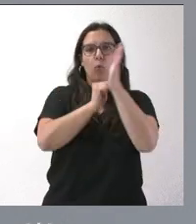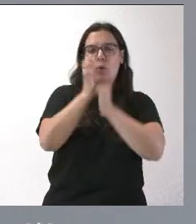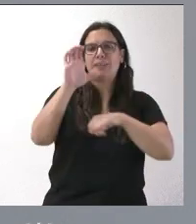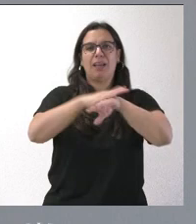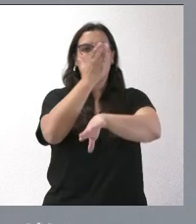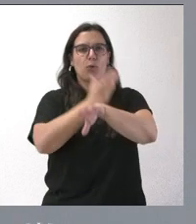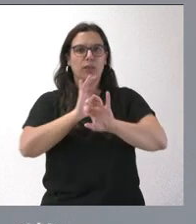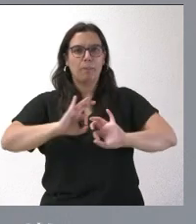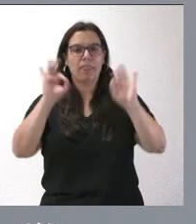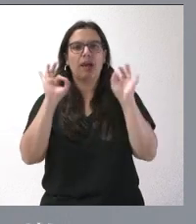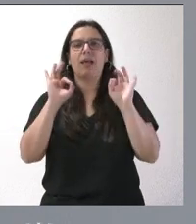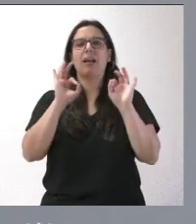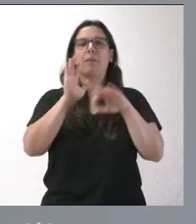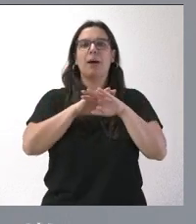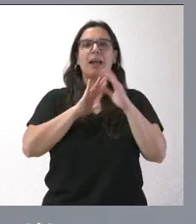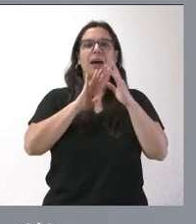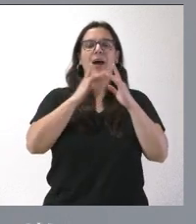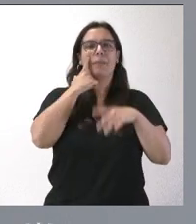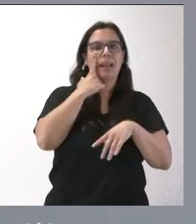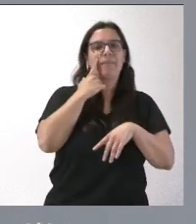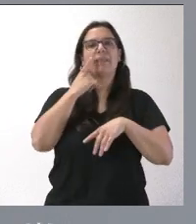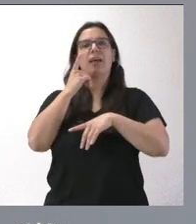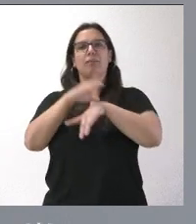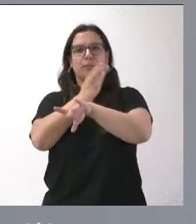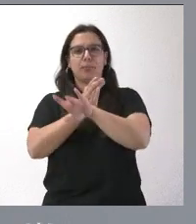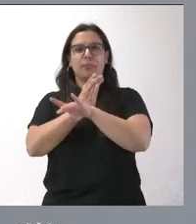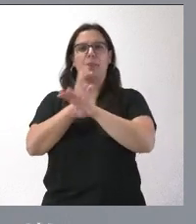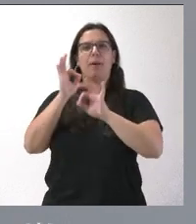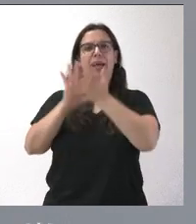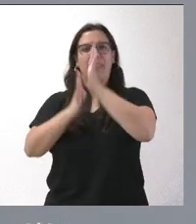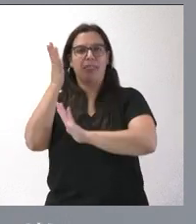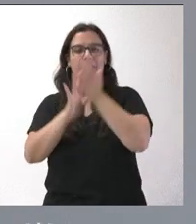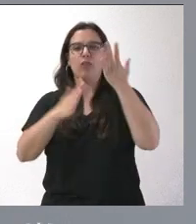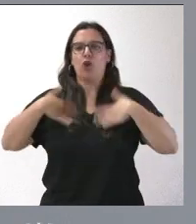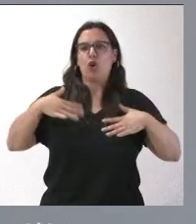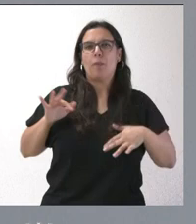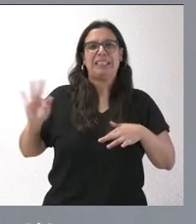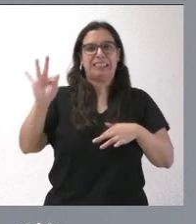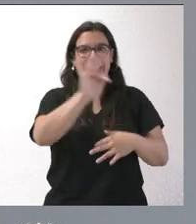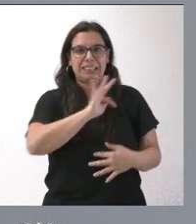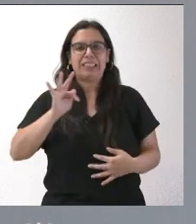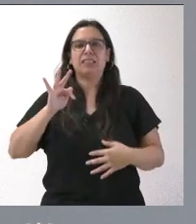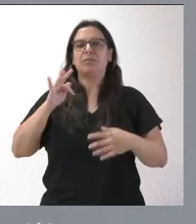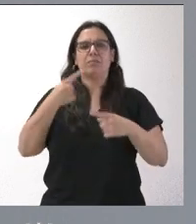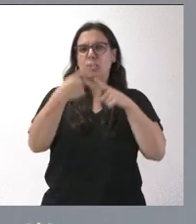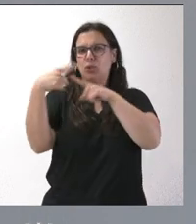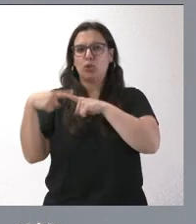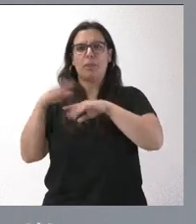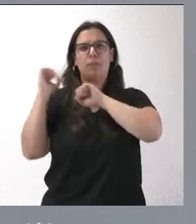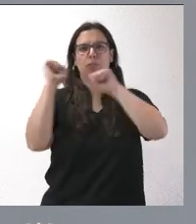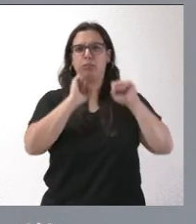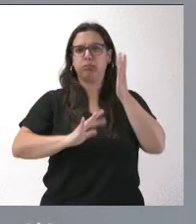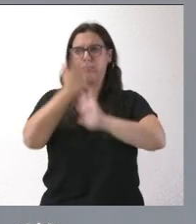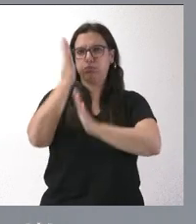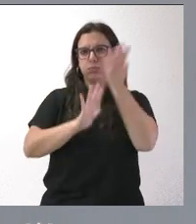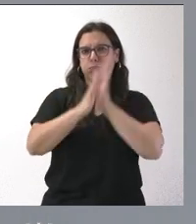forestales, botas de vigilantes, vestuario para vigilantes, accesorios ignífugos, camisetas, cuello, chaleco, parcas